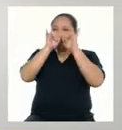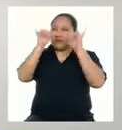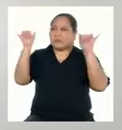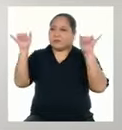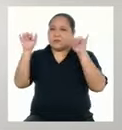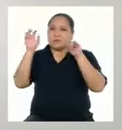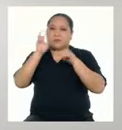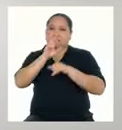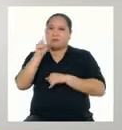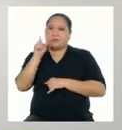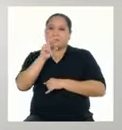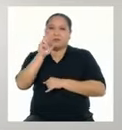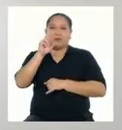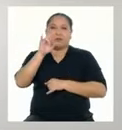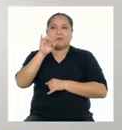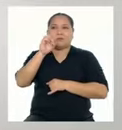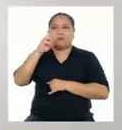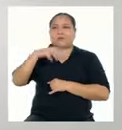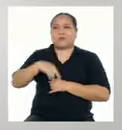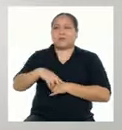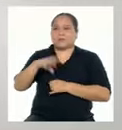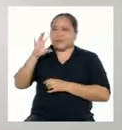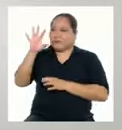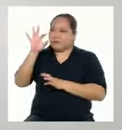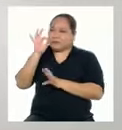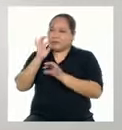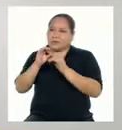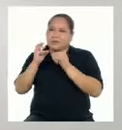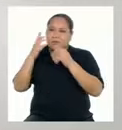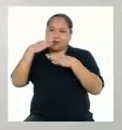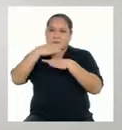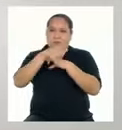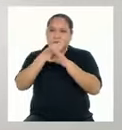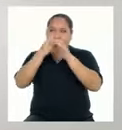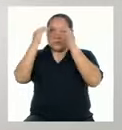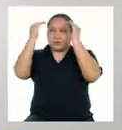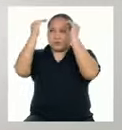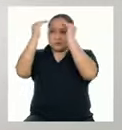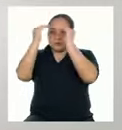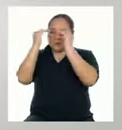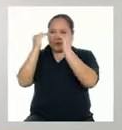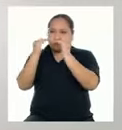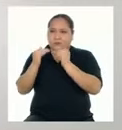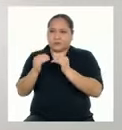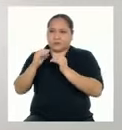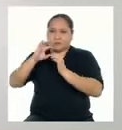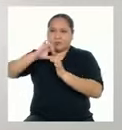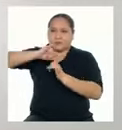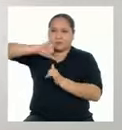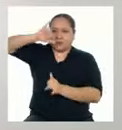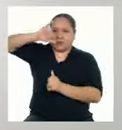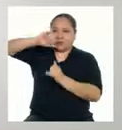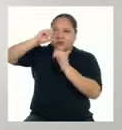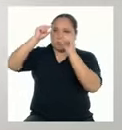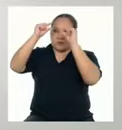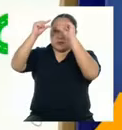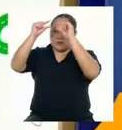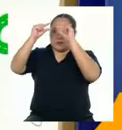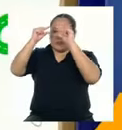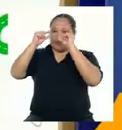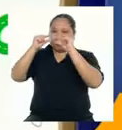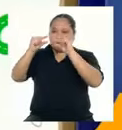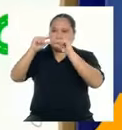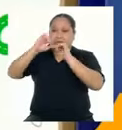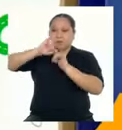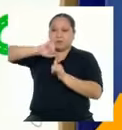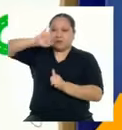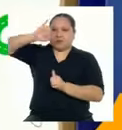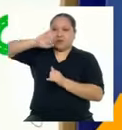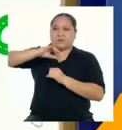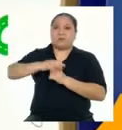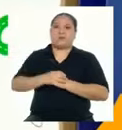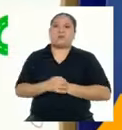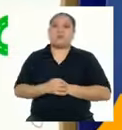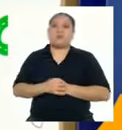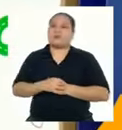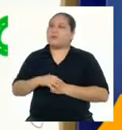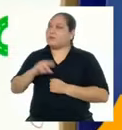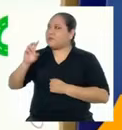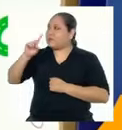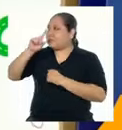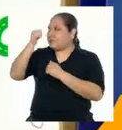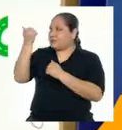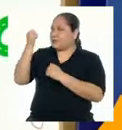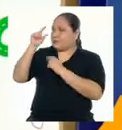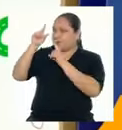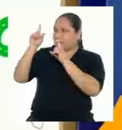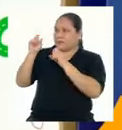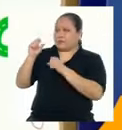Ni la rima Se reconocen Porque en la estructura Del poema Van separadas Por un espacio La siguiente pregunta Es